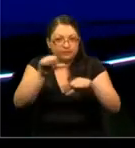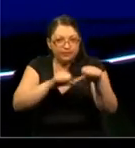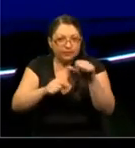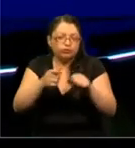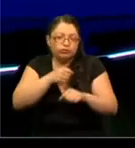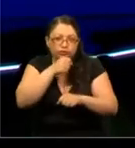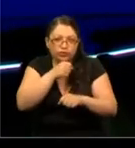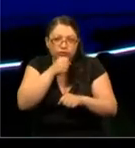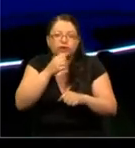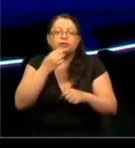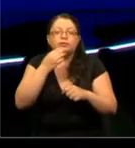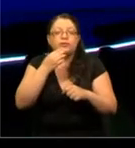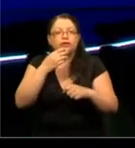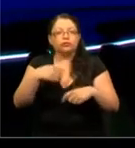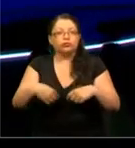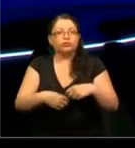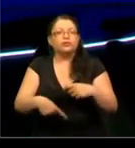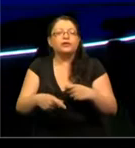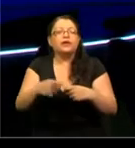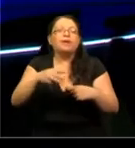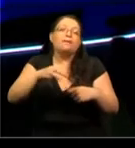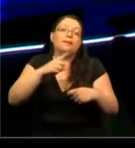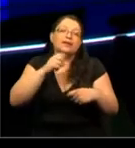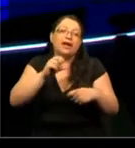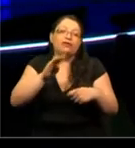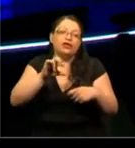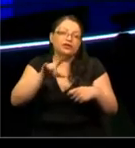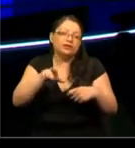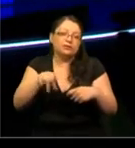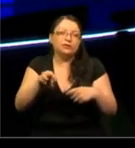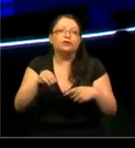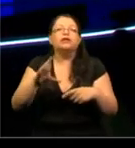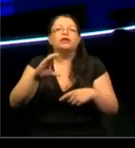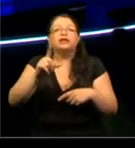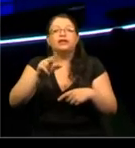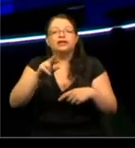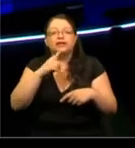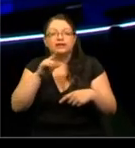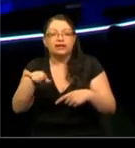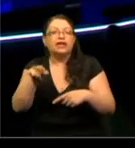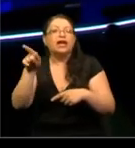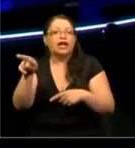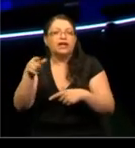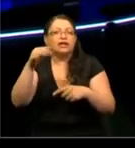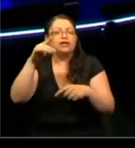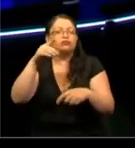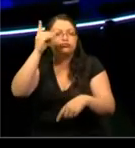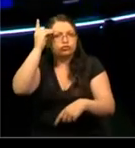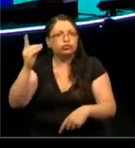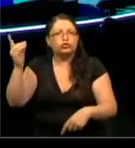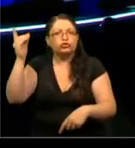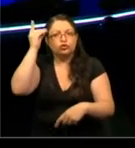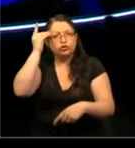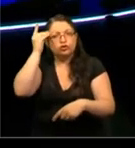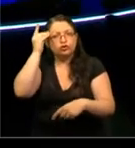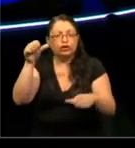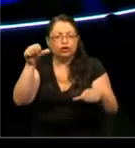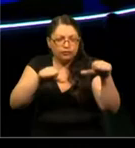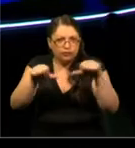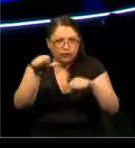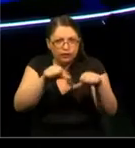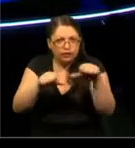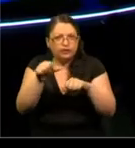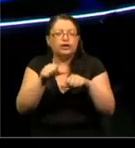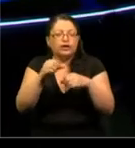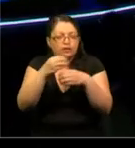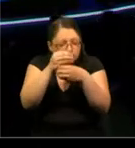Metabolismo Gero, Cristian González Villord. Cristian es doctor en Biología Molecular de la Universidad Autónoma de